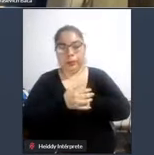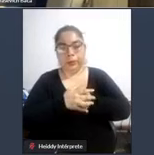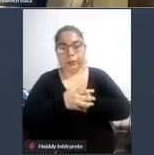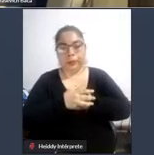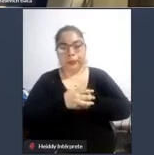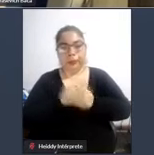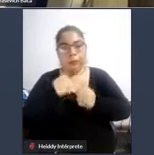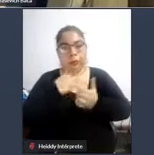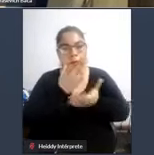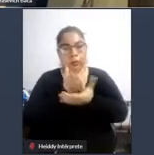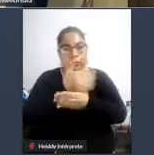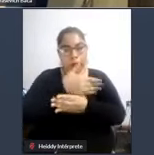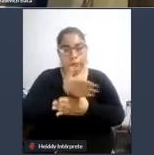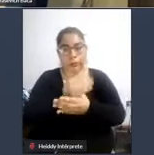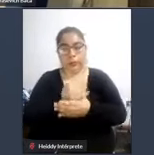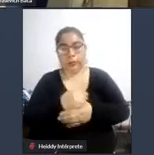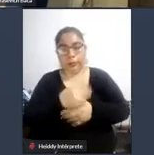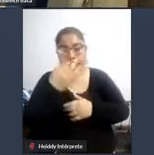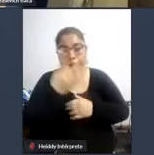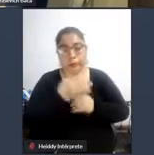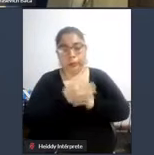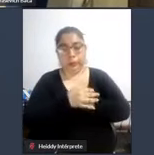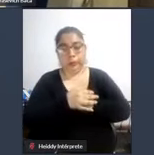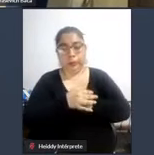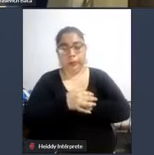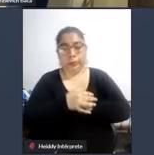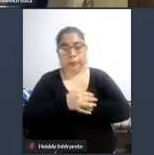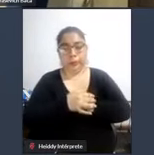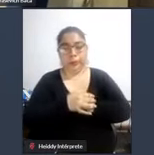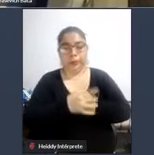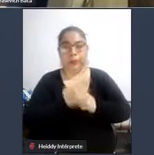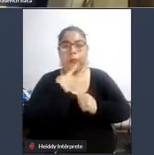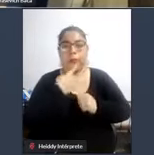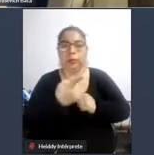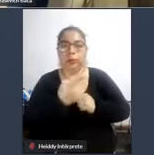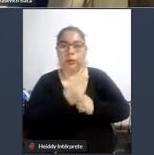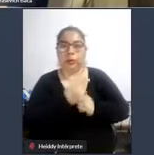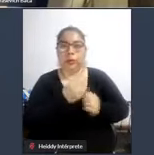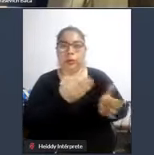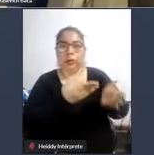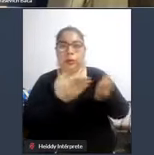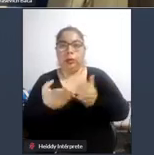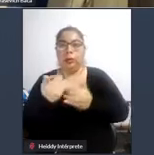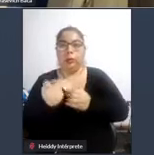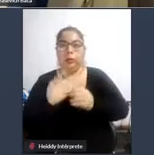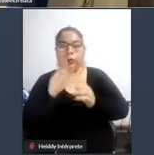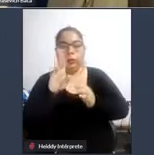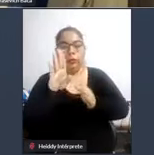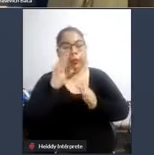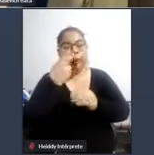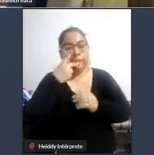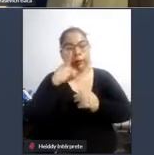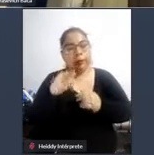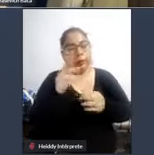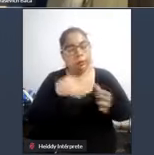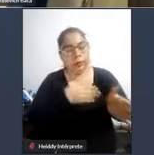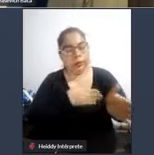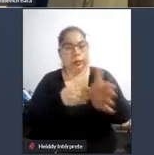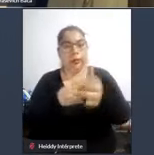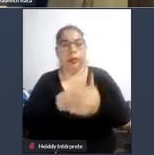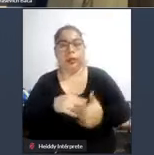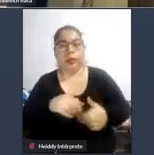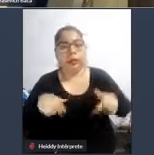comparto plenamente lo dicho en cuanto a que los beneficios de la accesibilidad no es